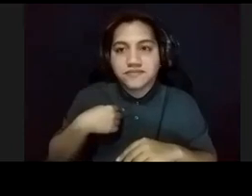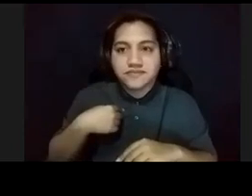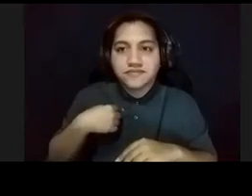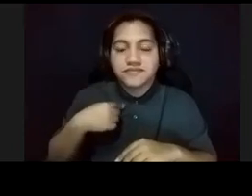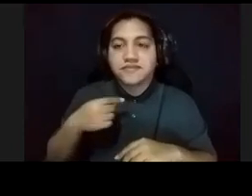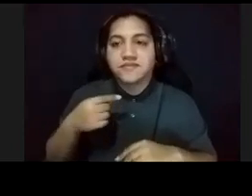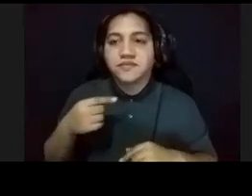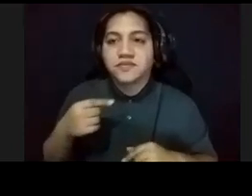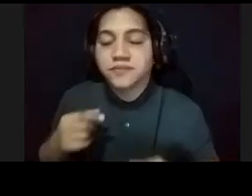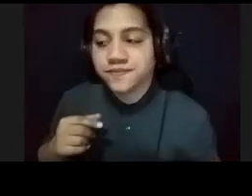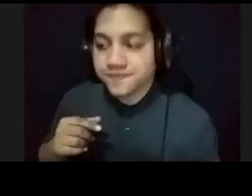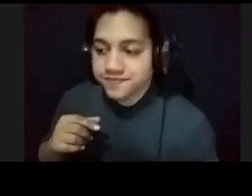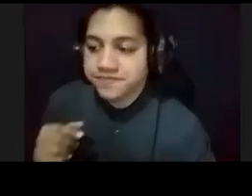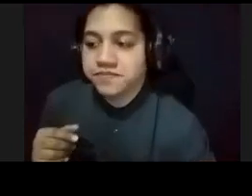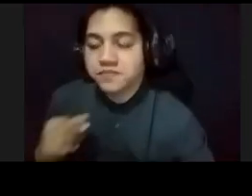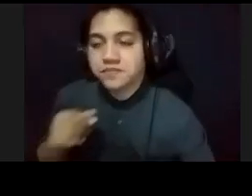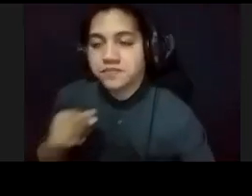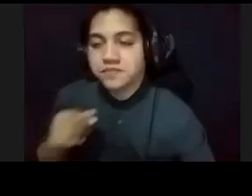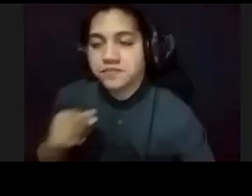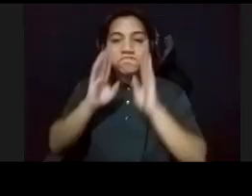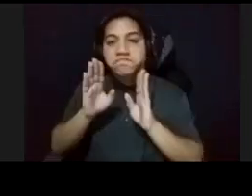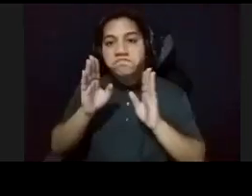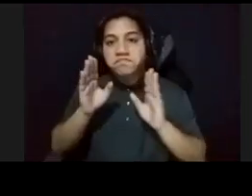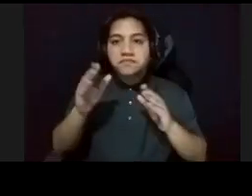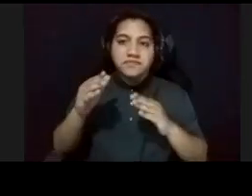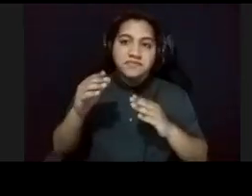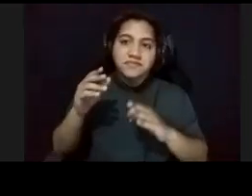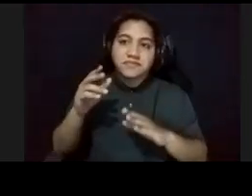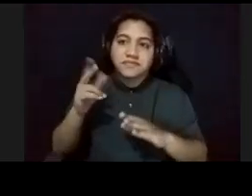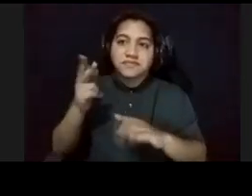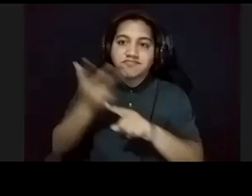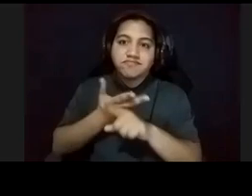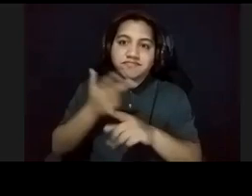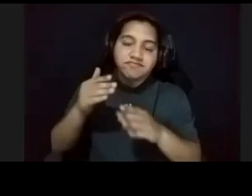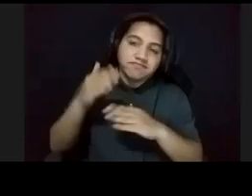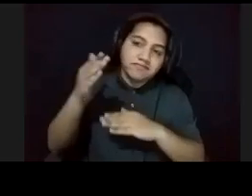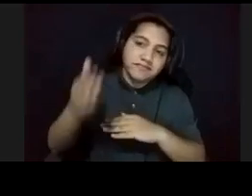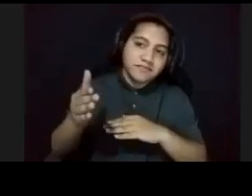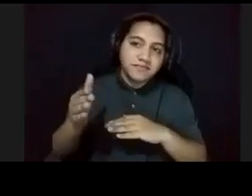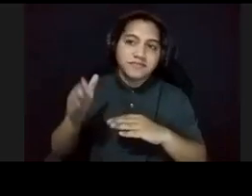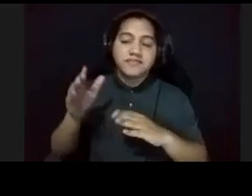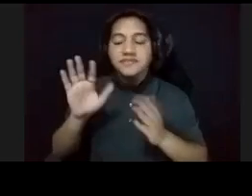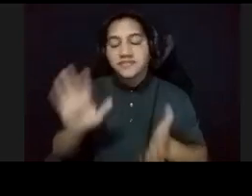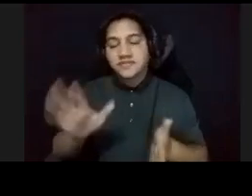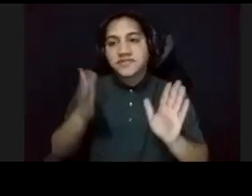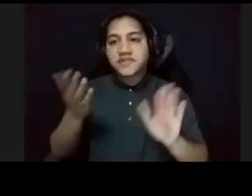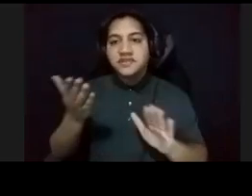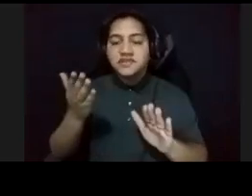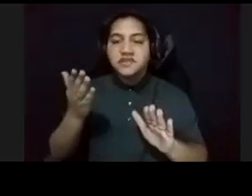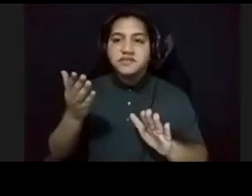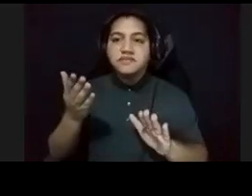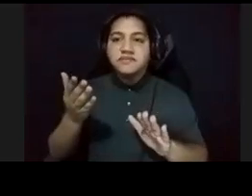fue lamentable, porque tres meses más tarde, el maestro partió, a otro plano, y,